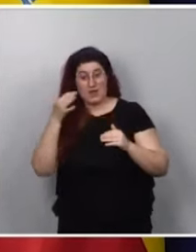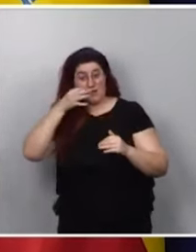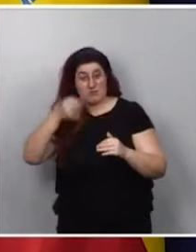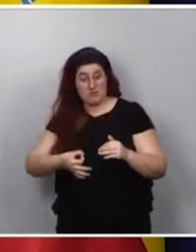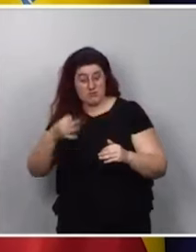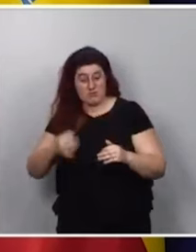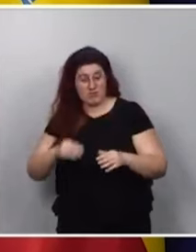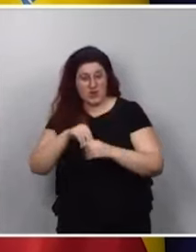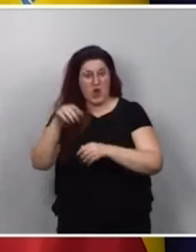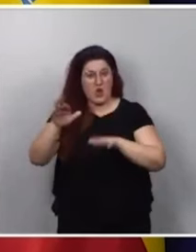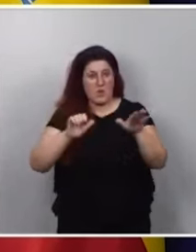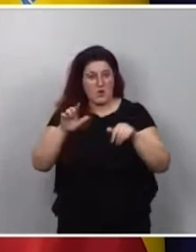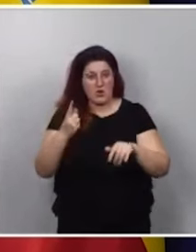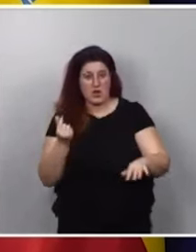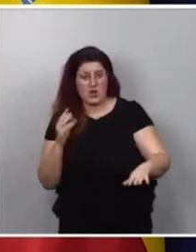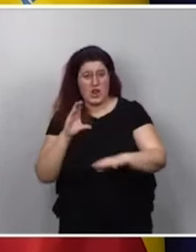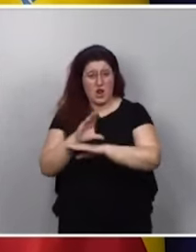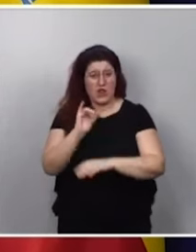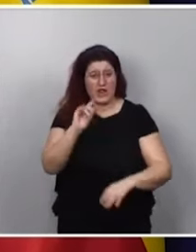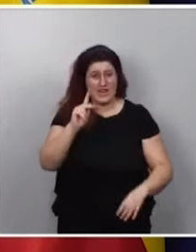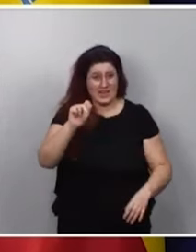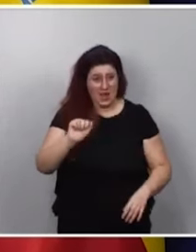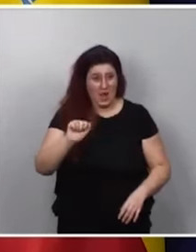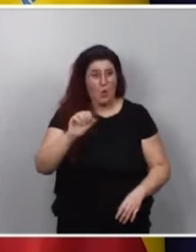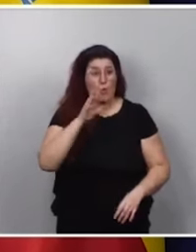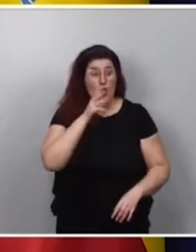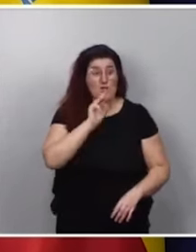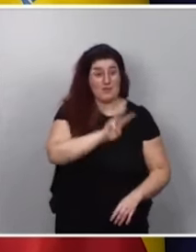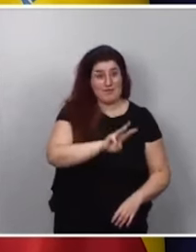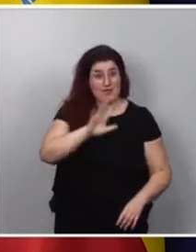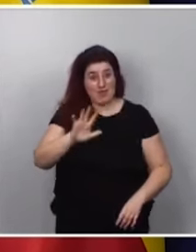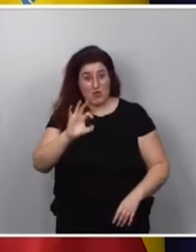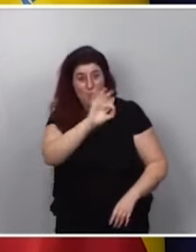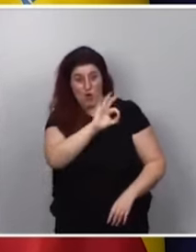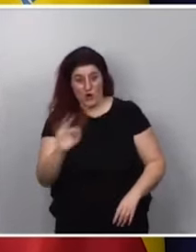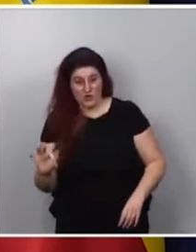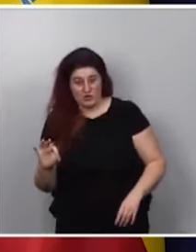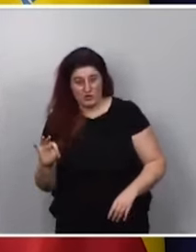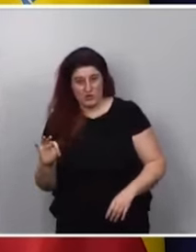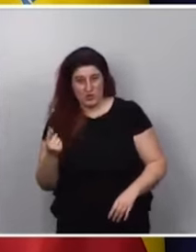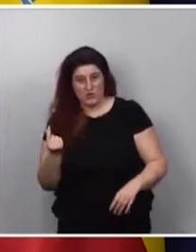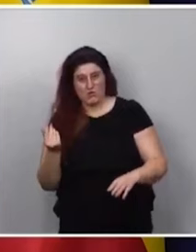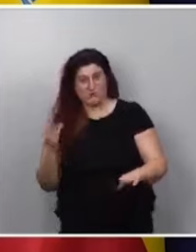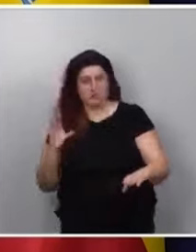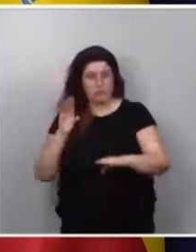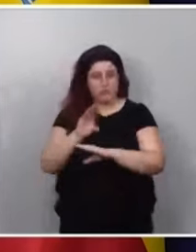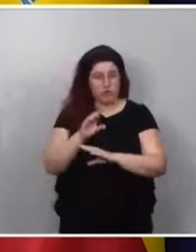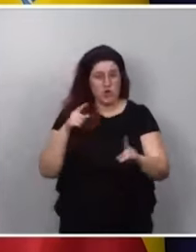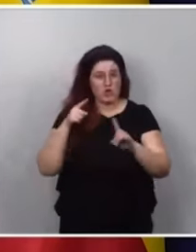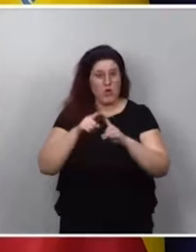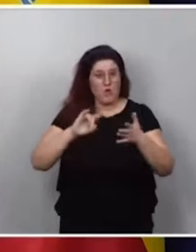convocatorias de subvenciones del ICA, que es que introducíamos un 35% de destino de nuestros fondos a